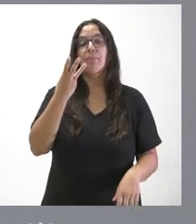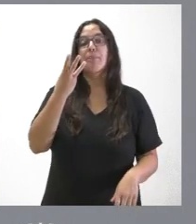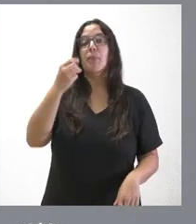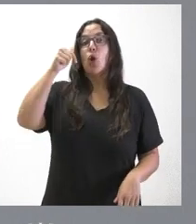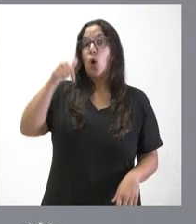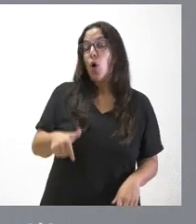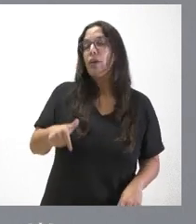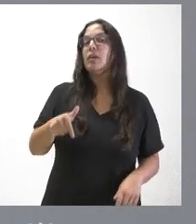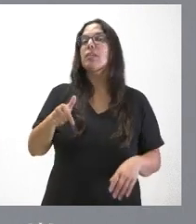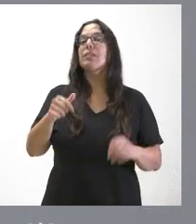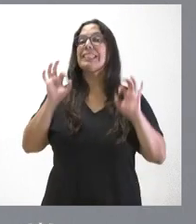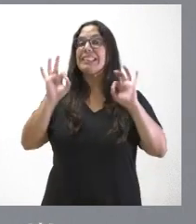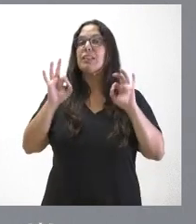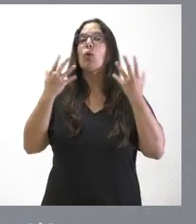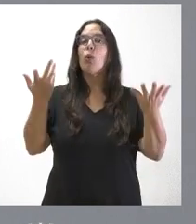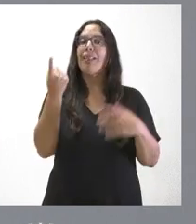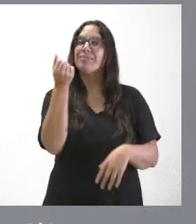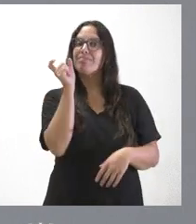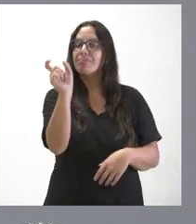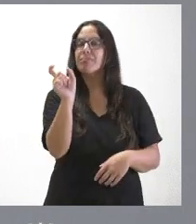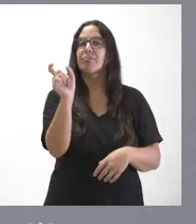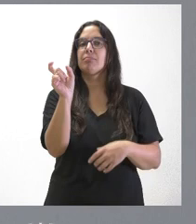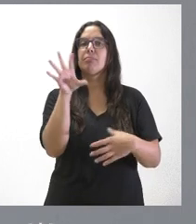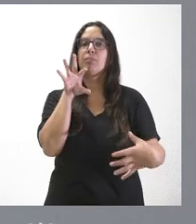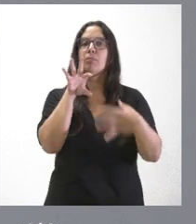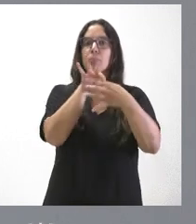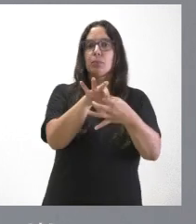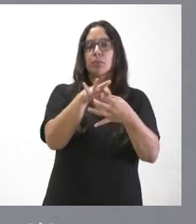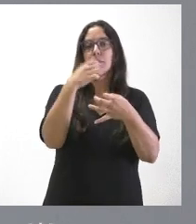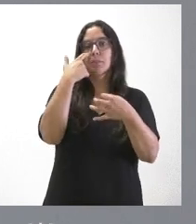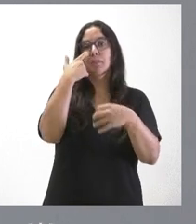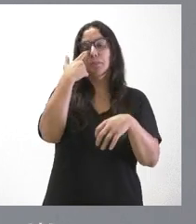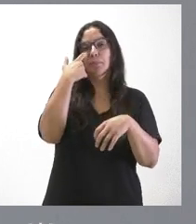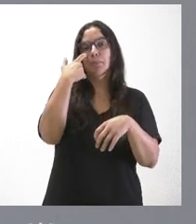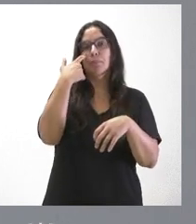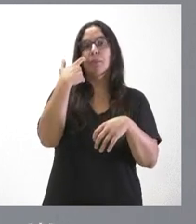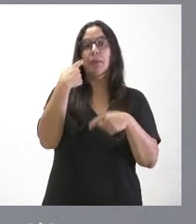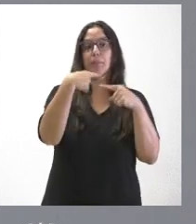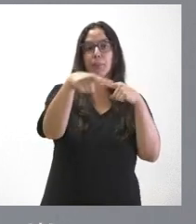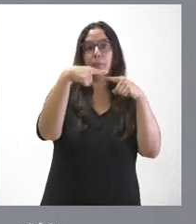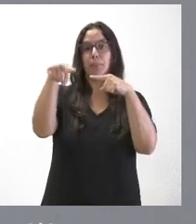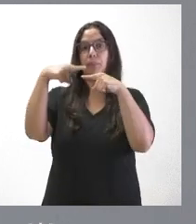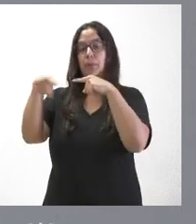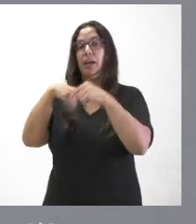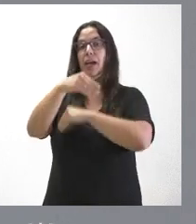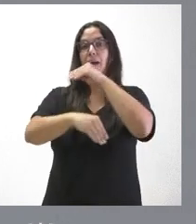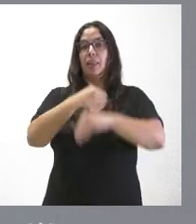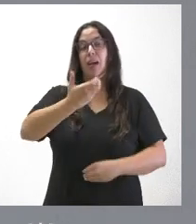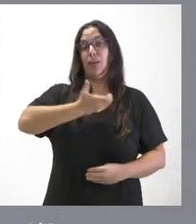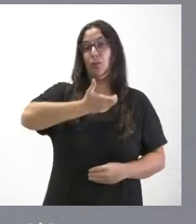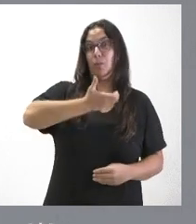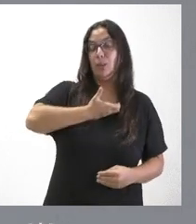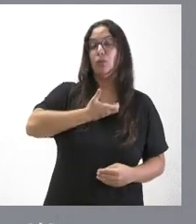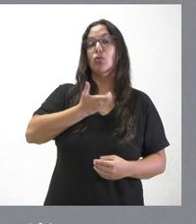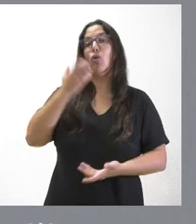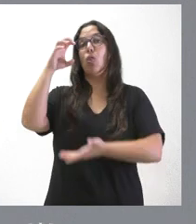son las cantidades correspondientes a las transferencias que se realizan a entidades locales y a